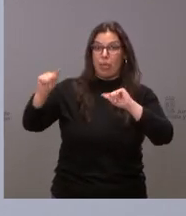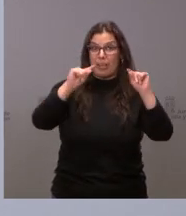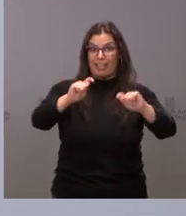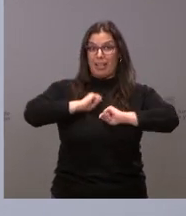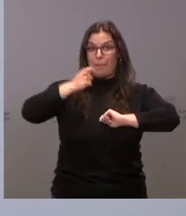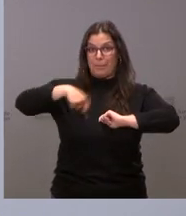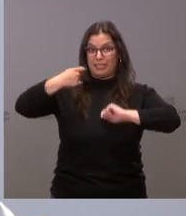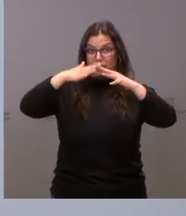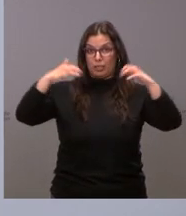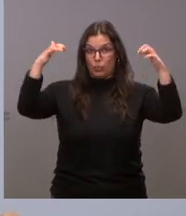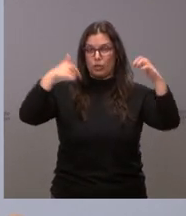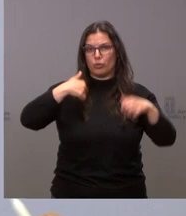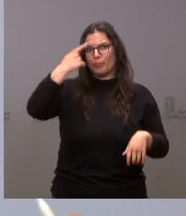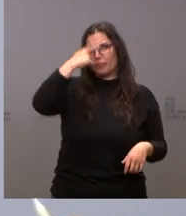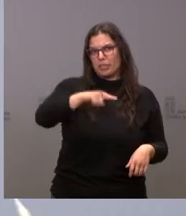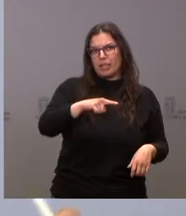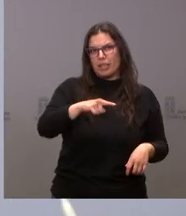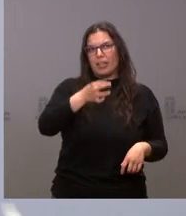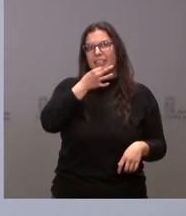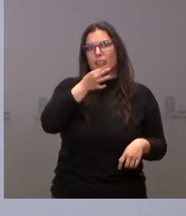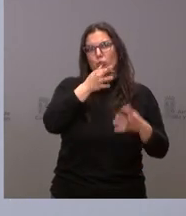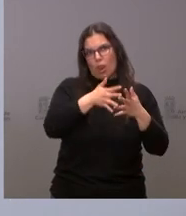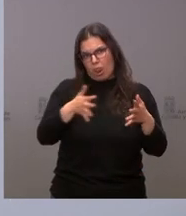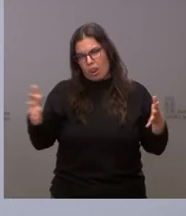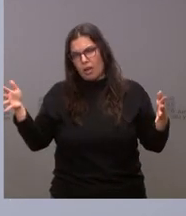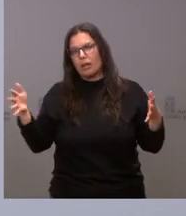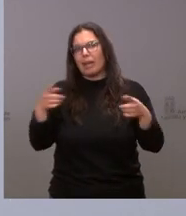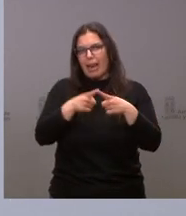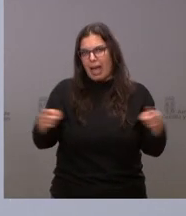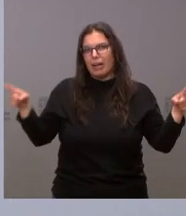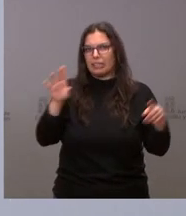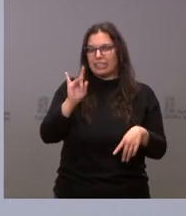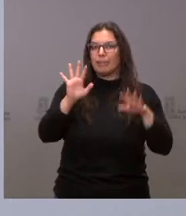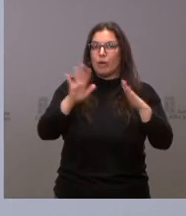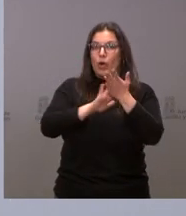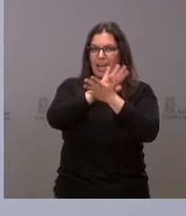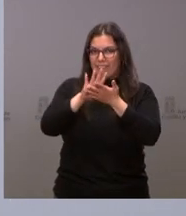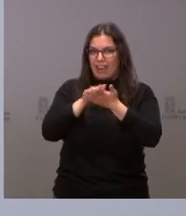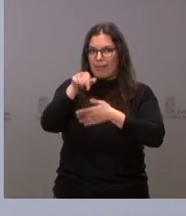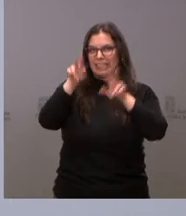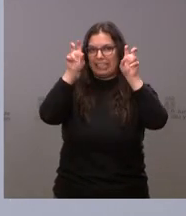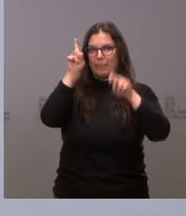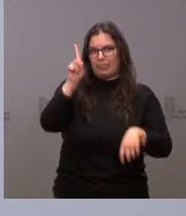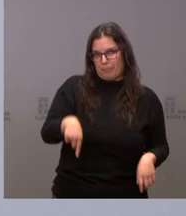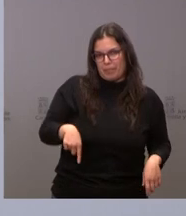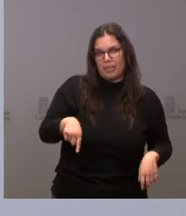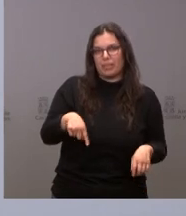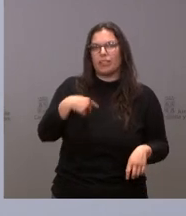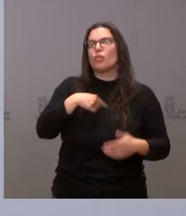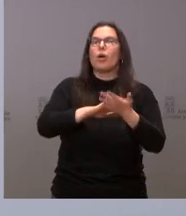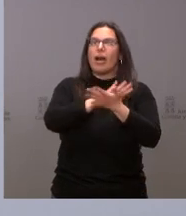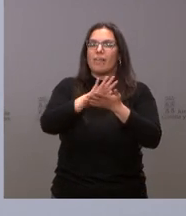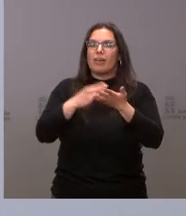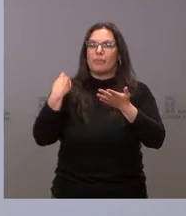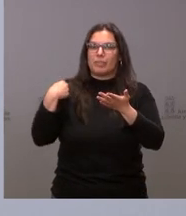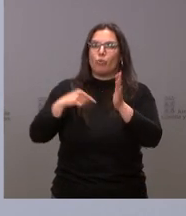investidura sé que fue un discurso extenso pero hablaba de ello y hablaba de aprobar una ley